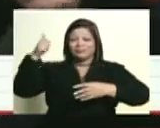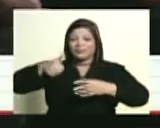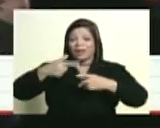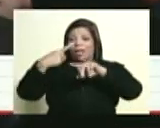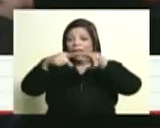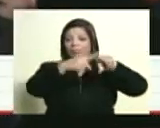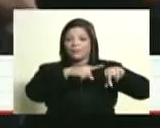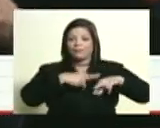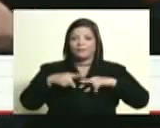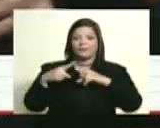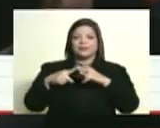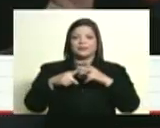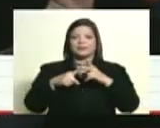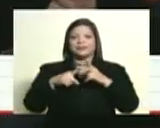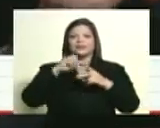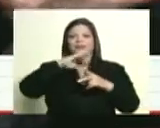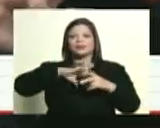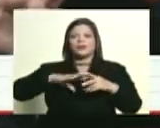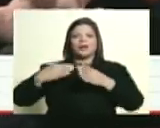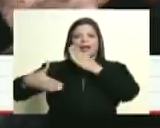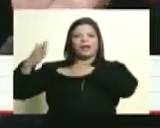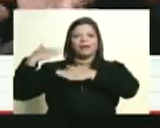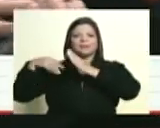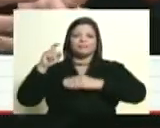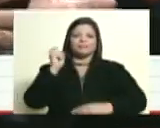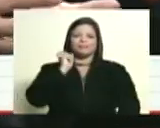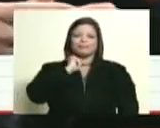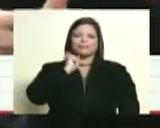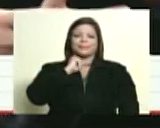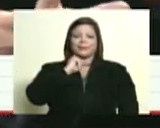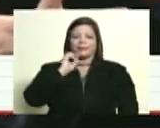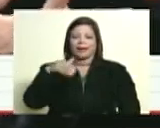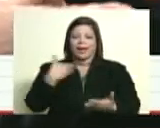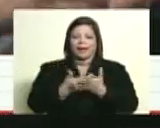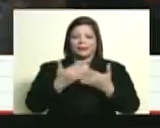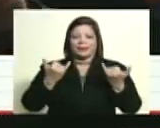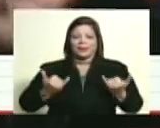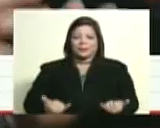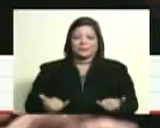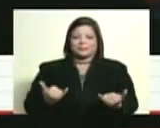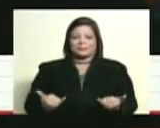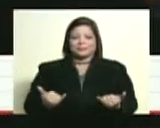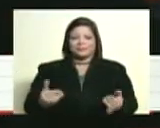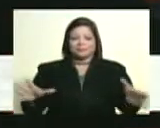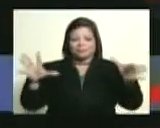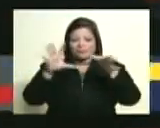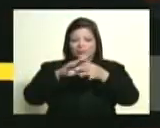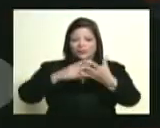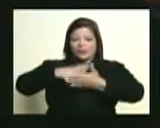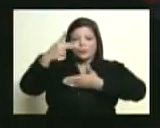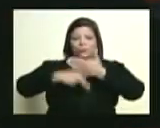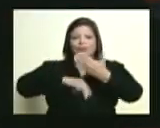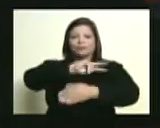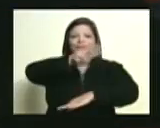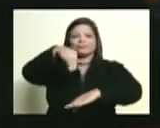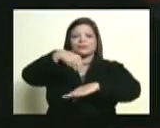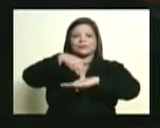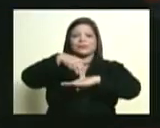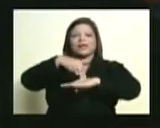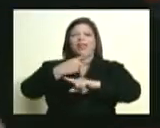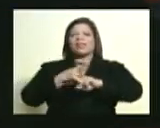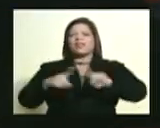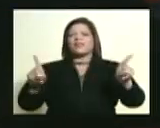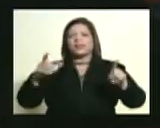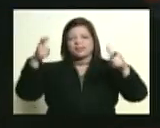diversas, que vienen desde antiguos, y que las hilvan en un proyecto nacional. Un proyecto nacional. ¿Cuál es la diferencia